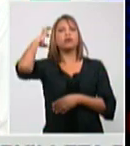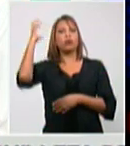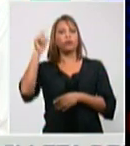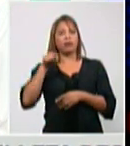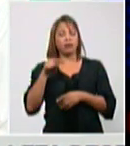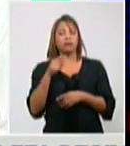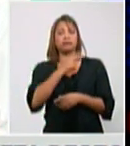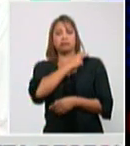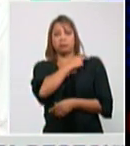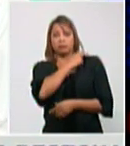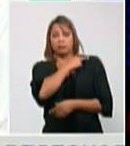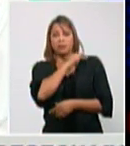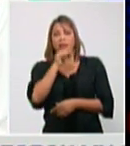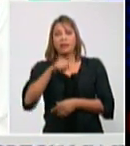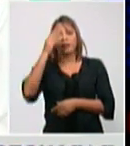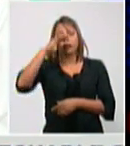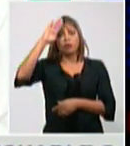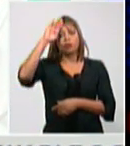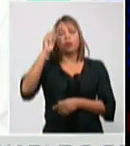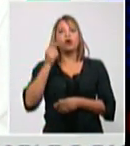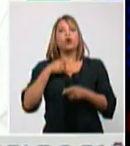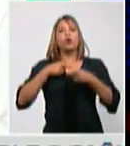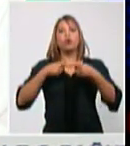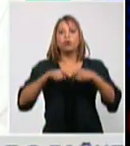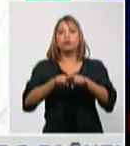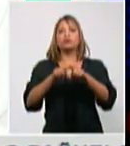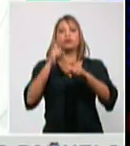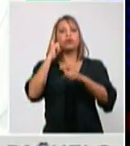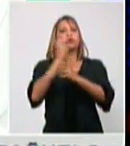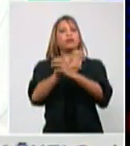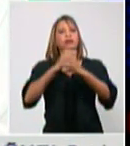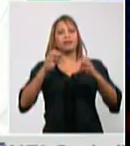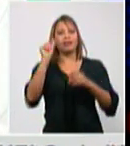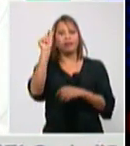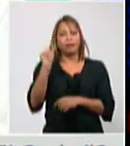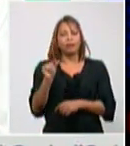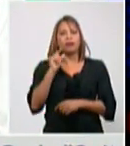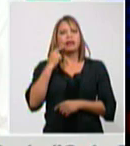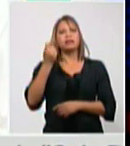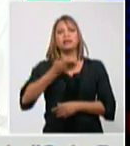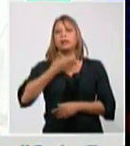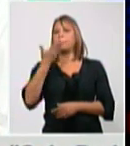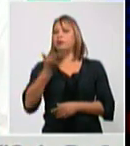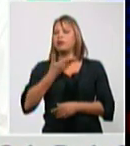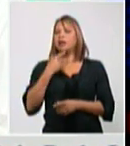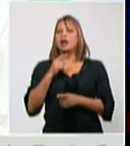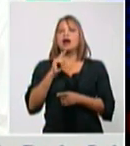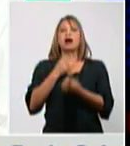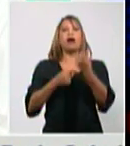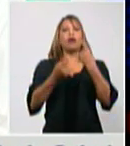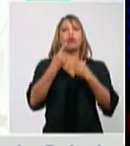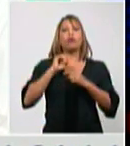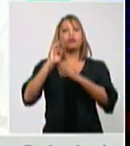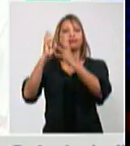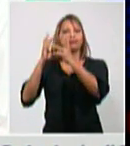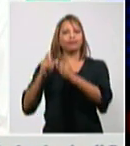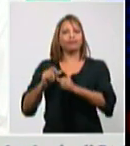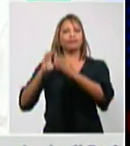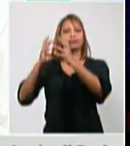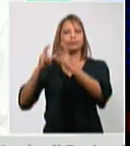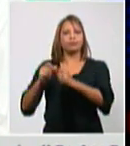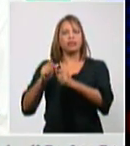con los científicos pues se exponía algunos de estos datos y se explicaba como